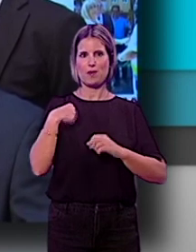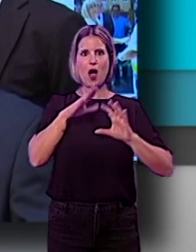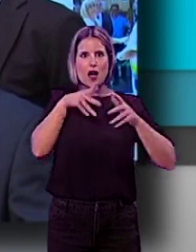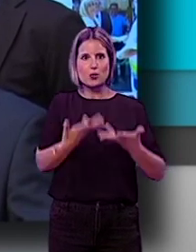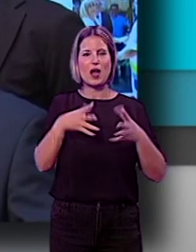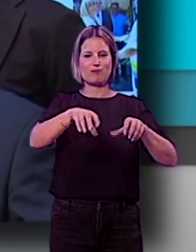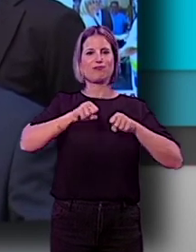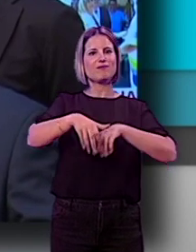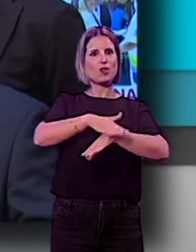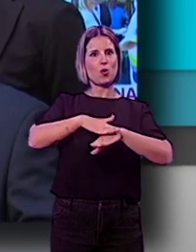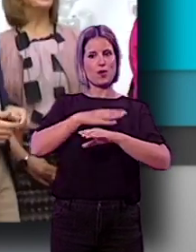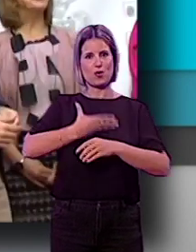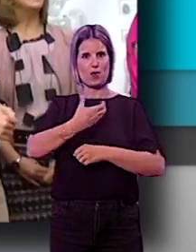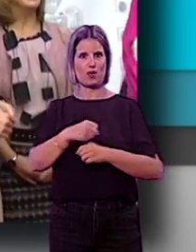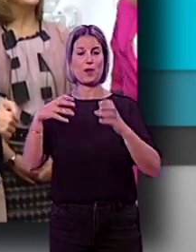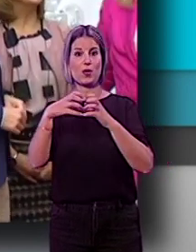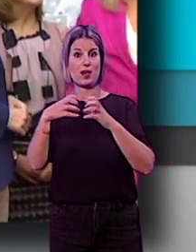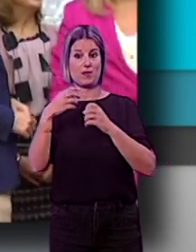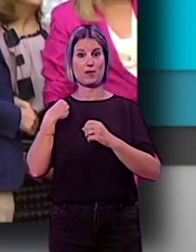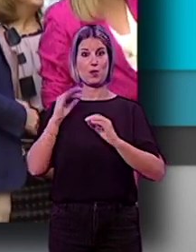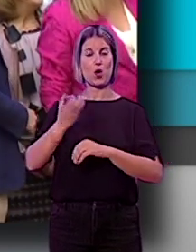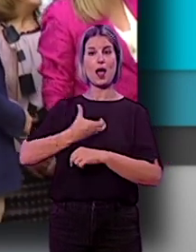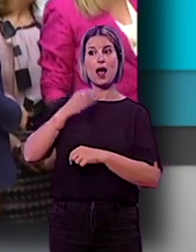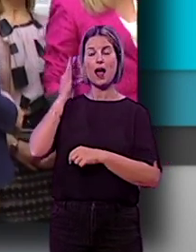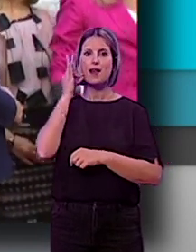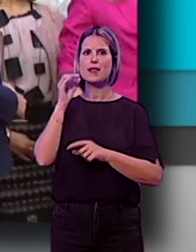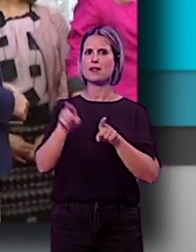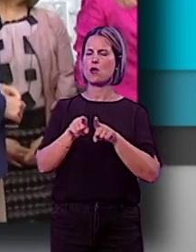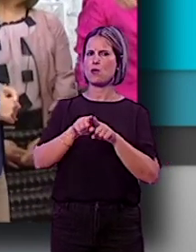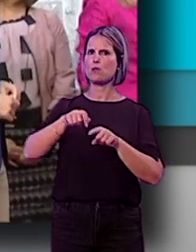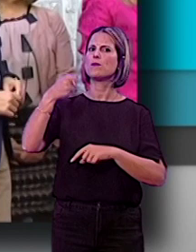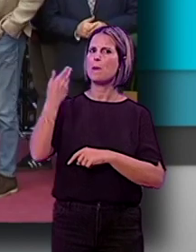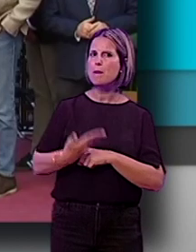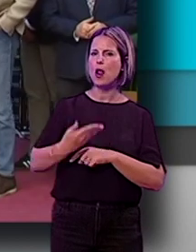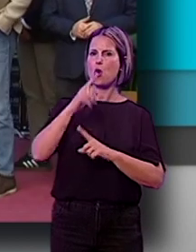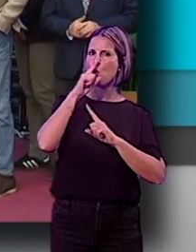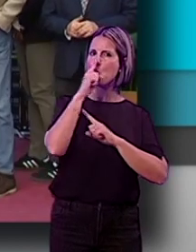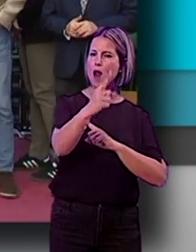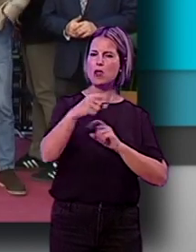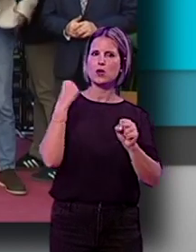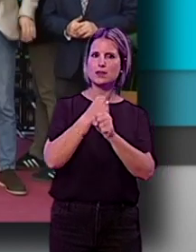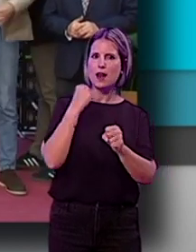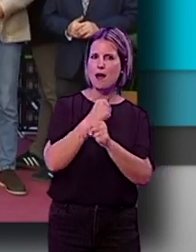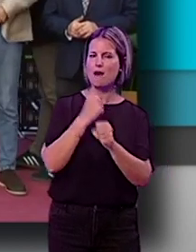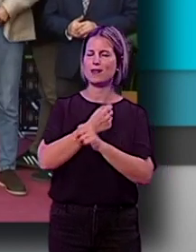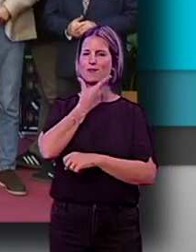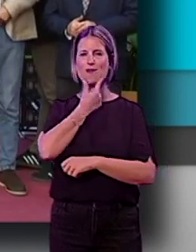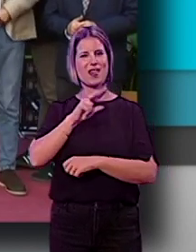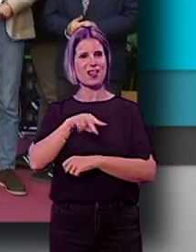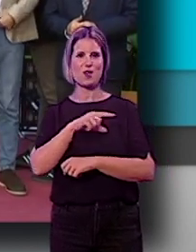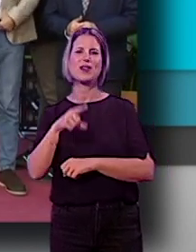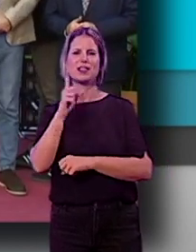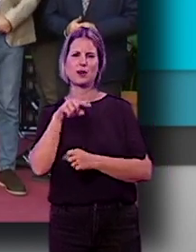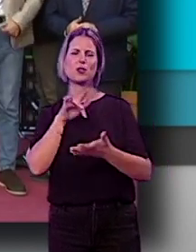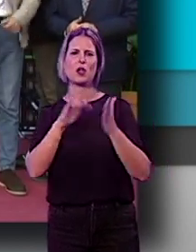actual al frente del Ayuntamiento de Granada que la alcaldesa ha valorado como un año de trabajo intenso, nada fácil y con